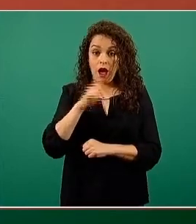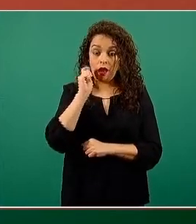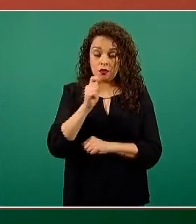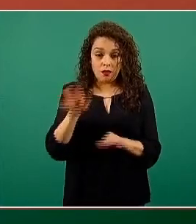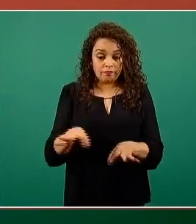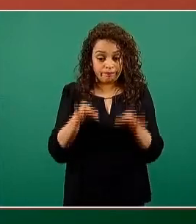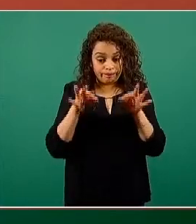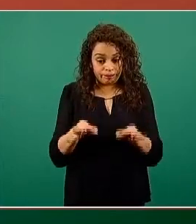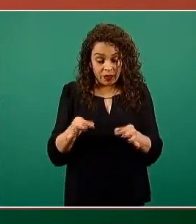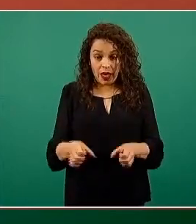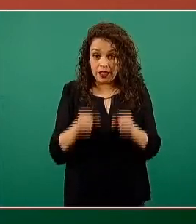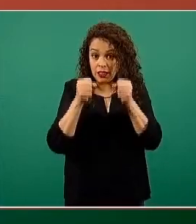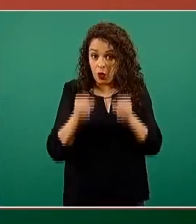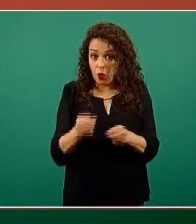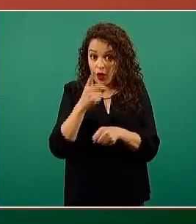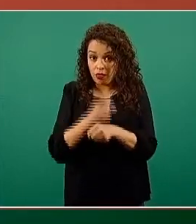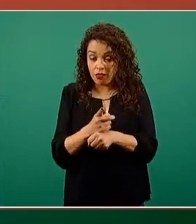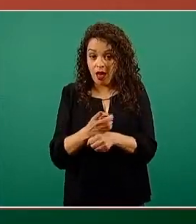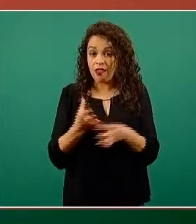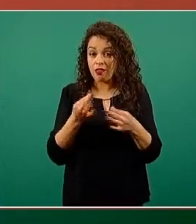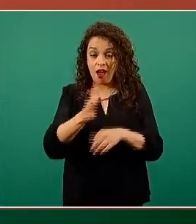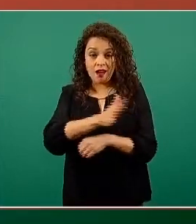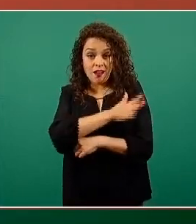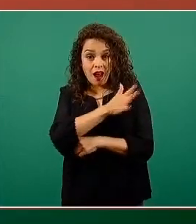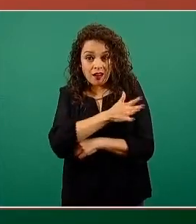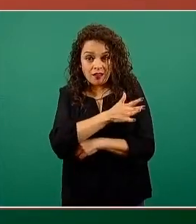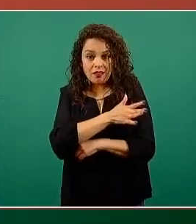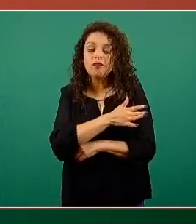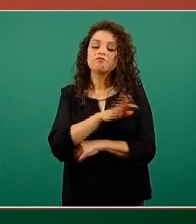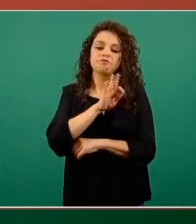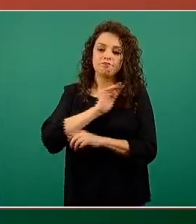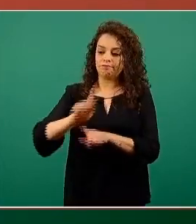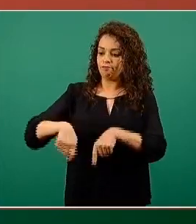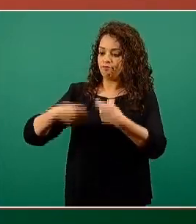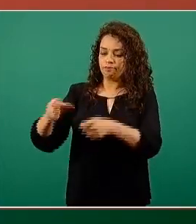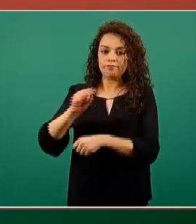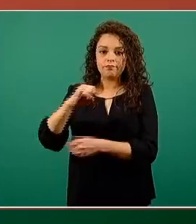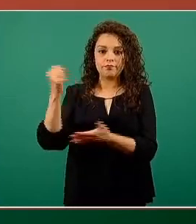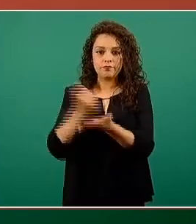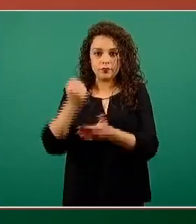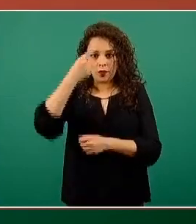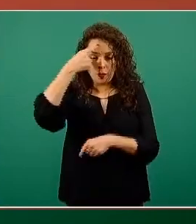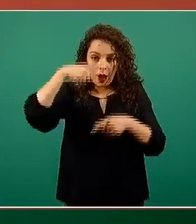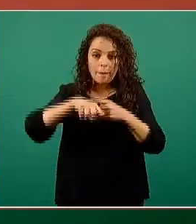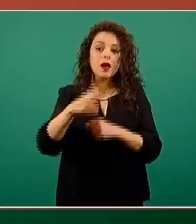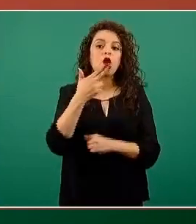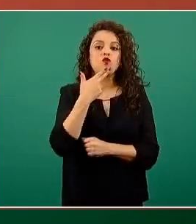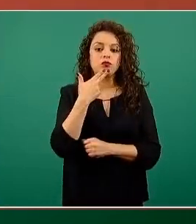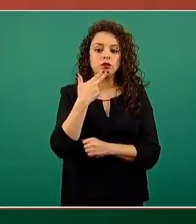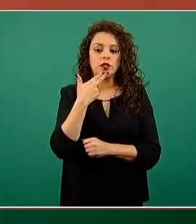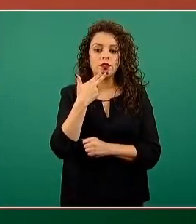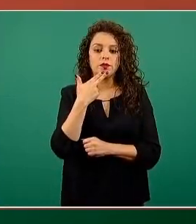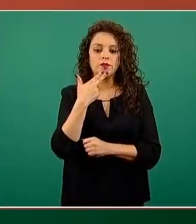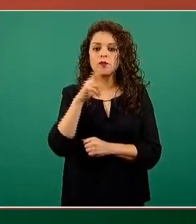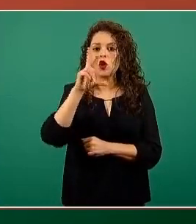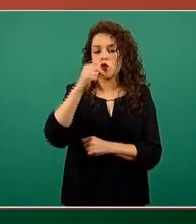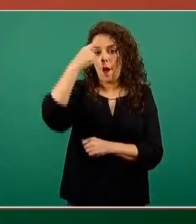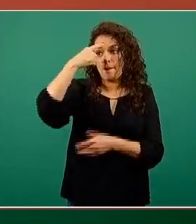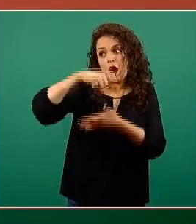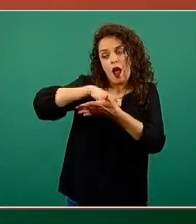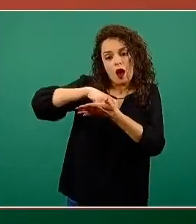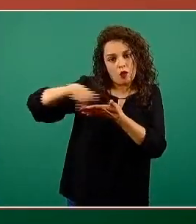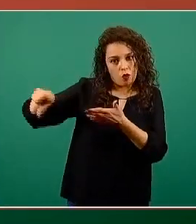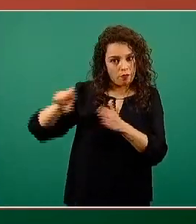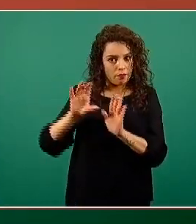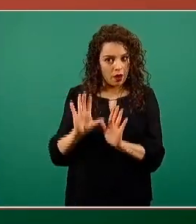tiene evidencia de calidad, podrían ser consideradas para autorización de uso. Para compra, no necesariamente, hasta el momento,